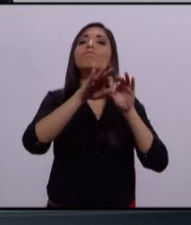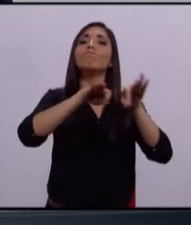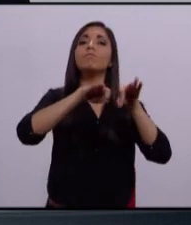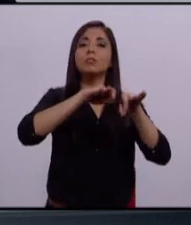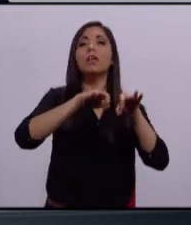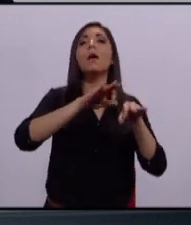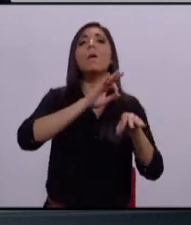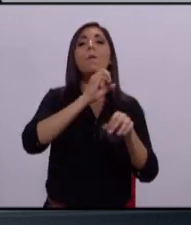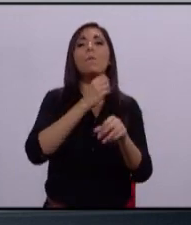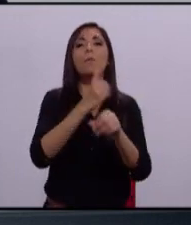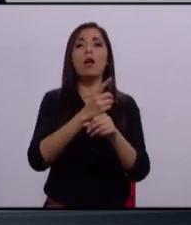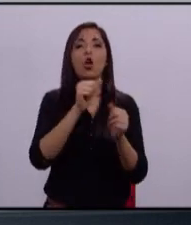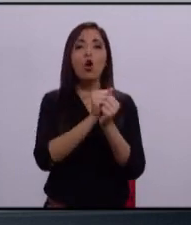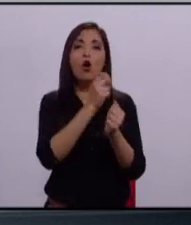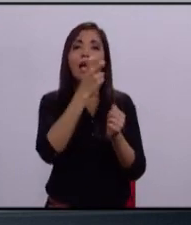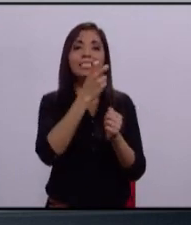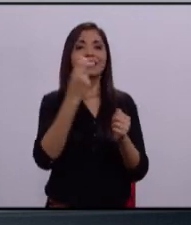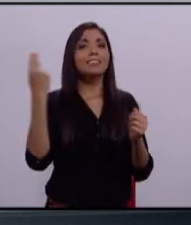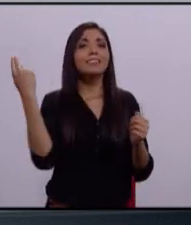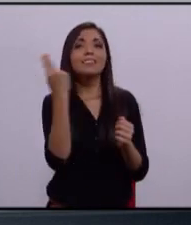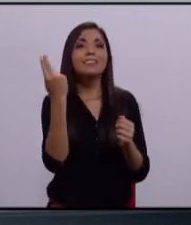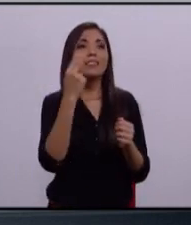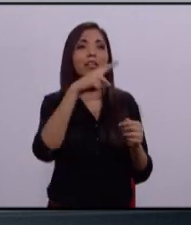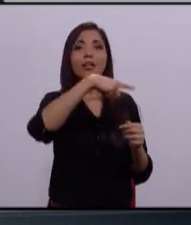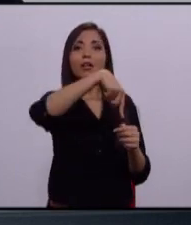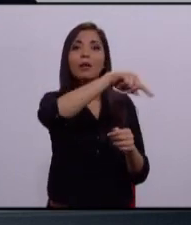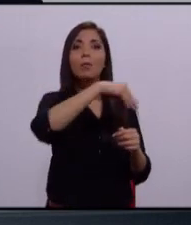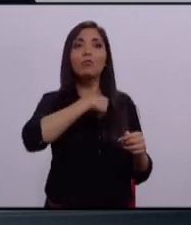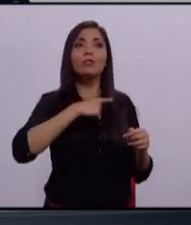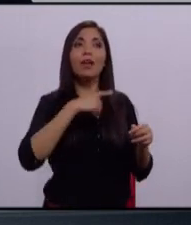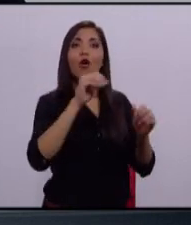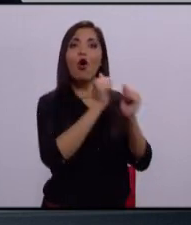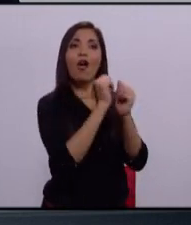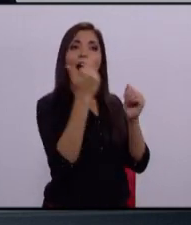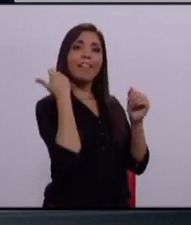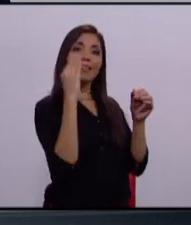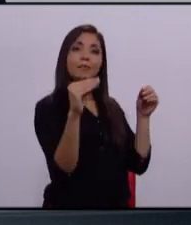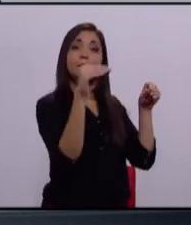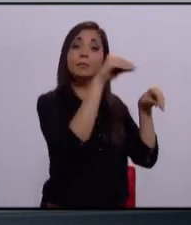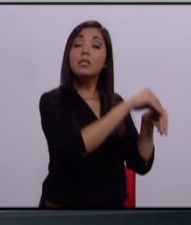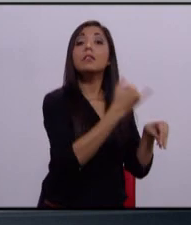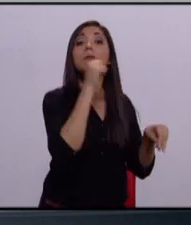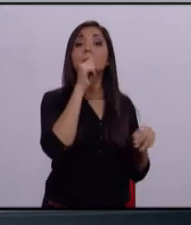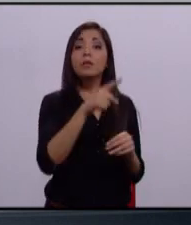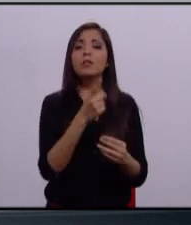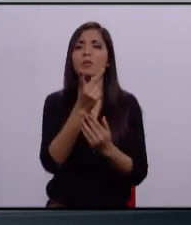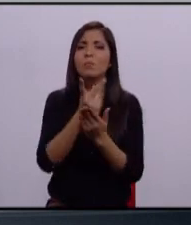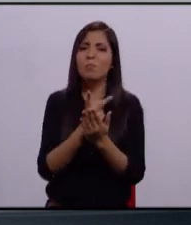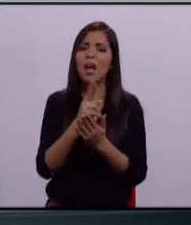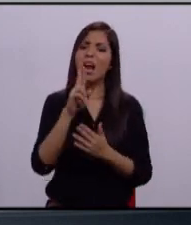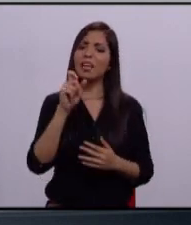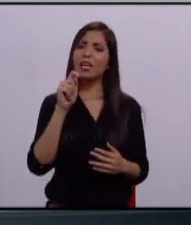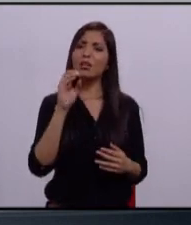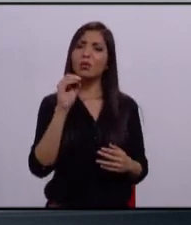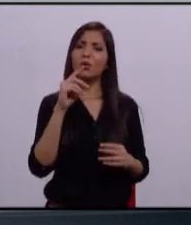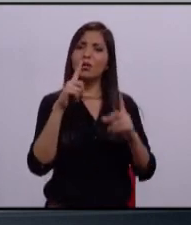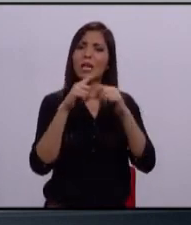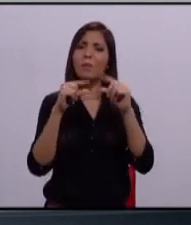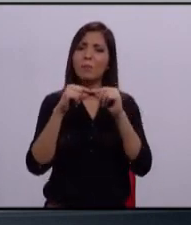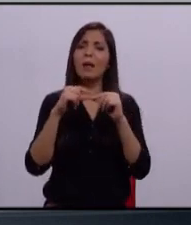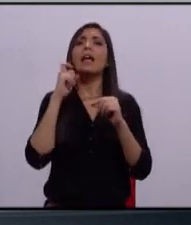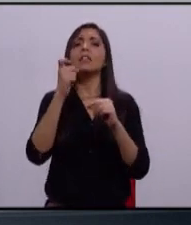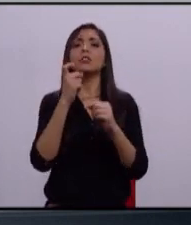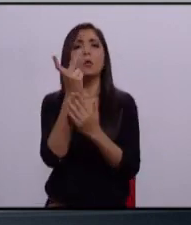oportunidades que genera este gran municipio en el que vivimos. Vamos a continuar con programas como Retos a Pop, un programa que